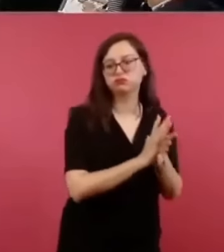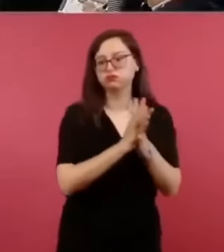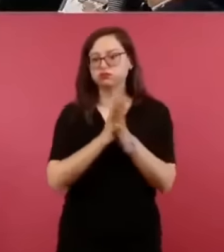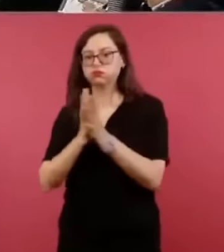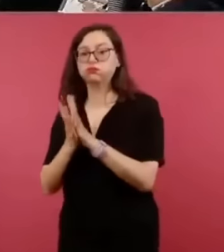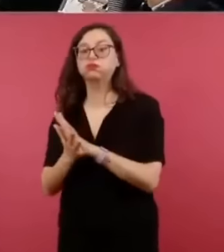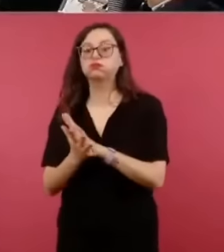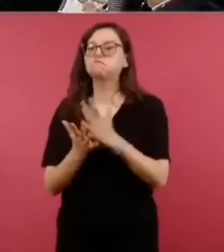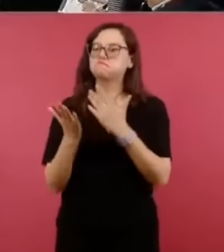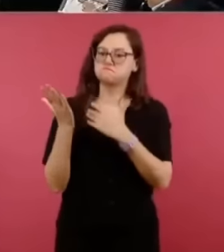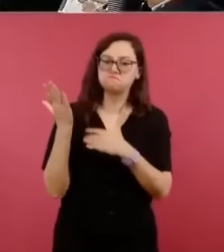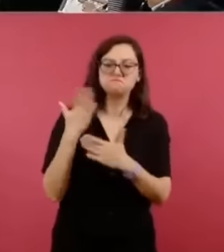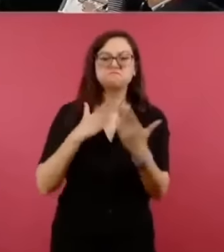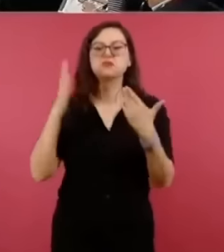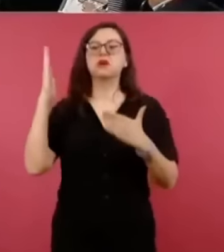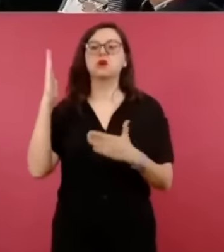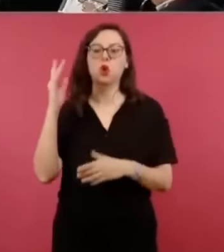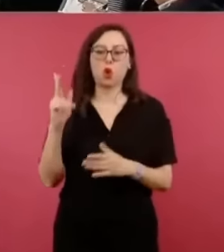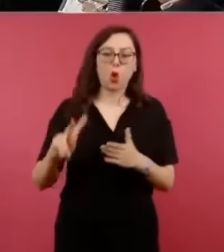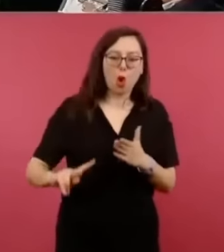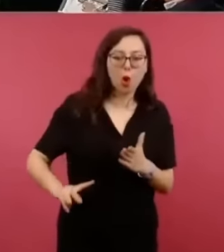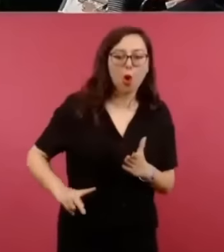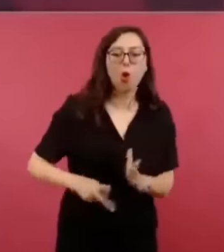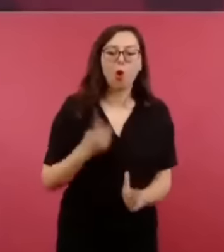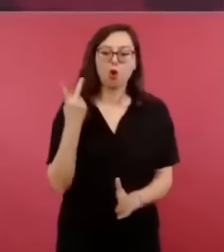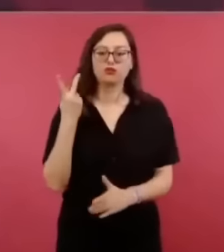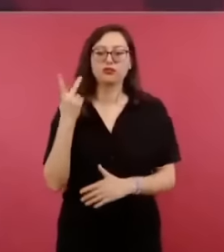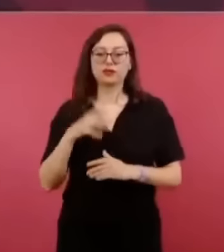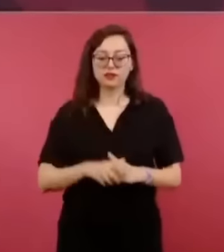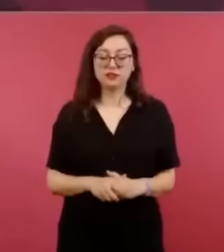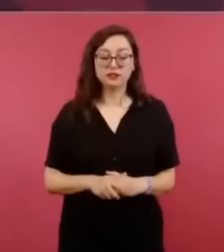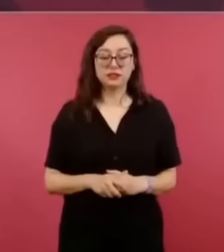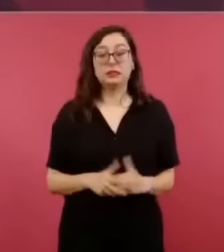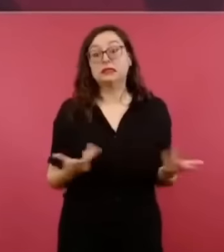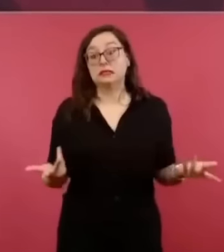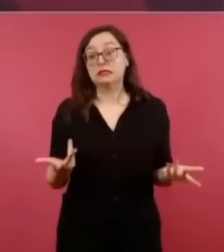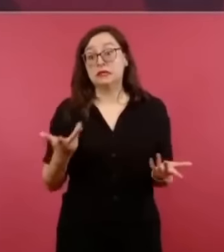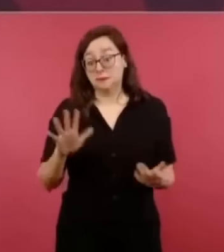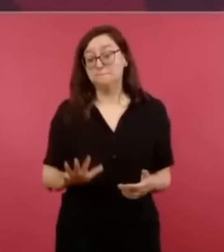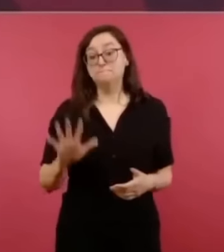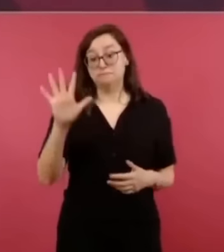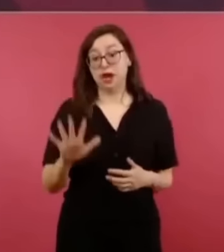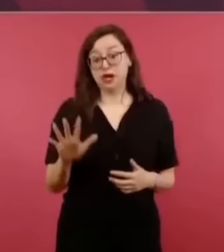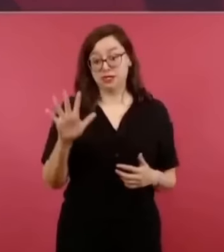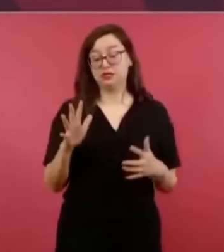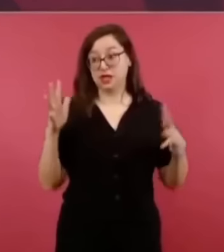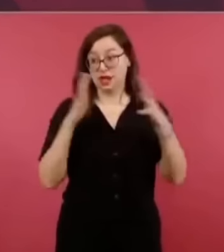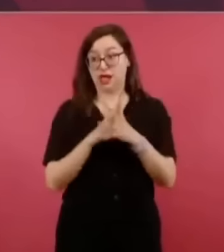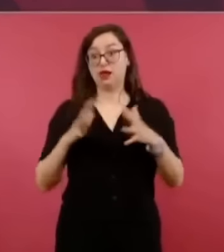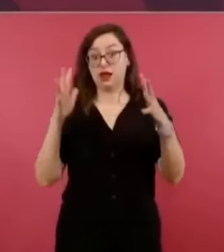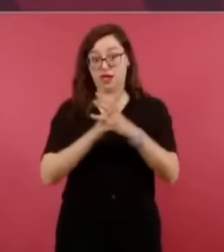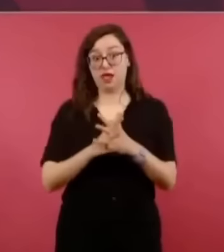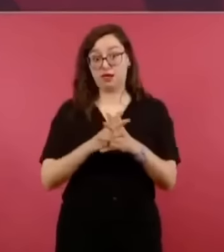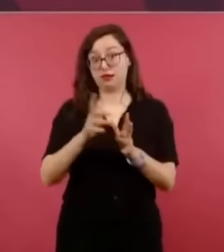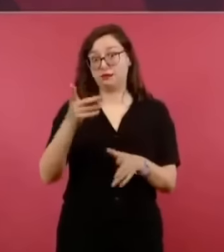Y claro que eso es como una revolución, nada más que pacífica.